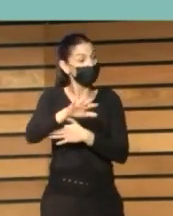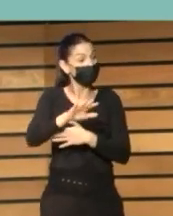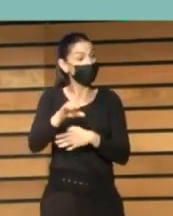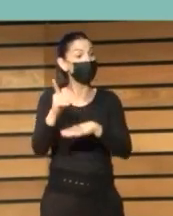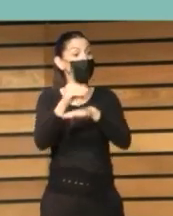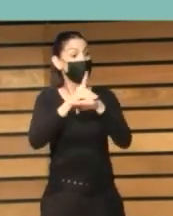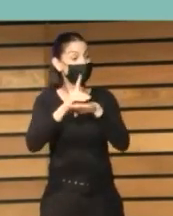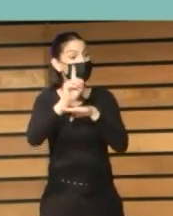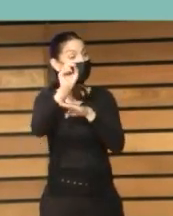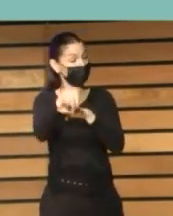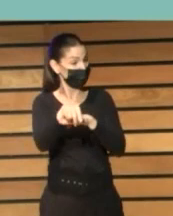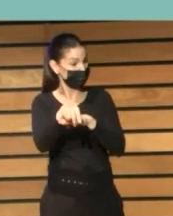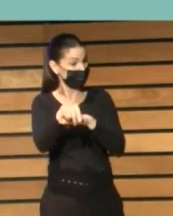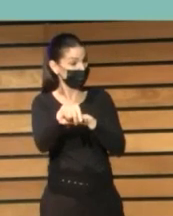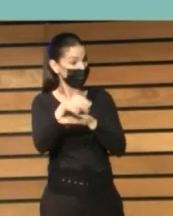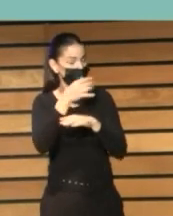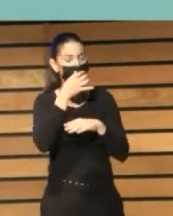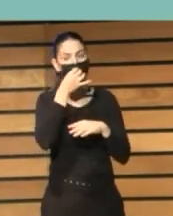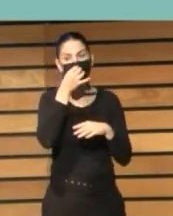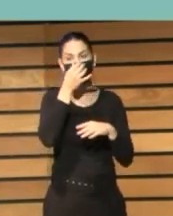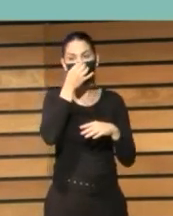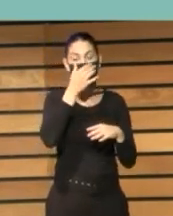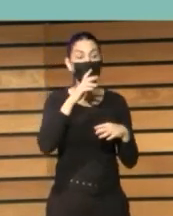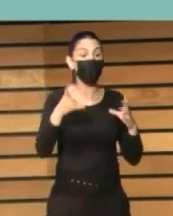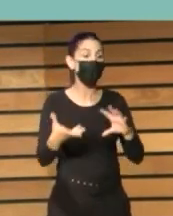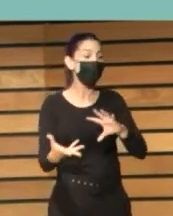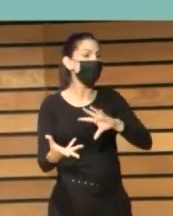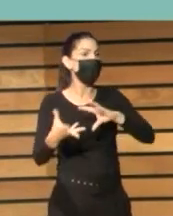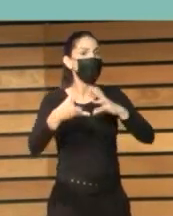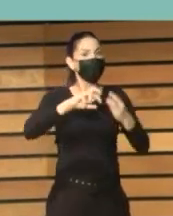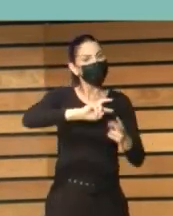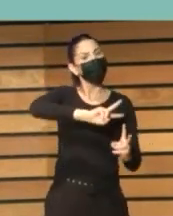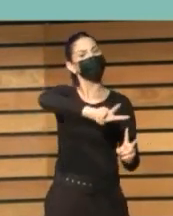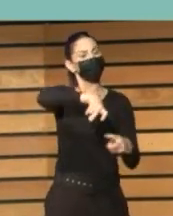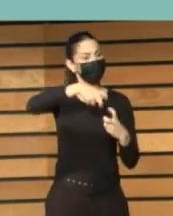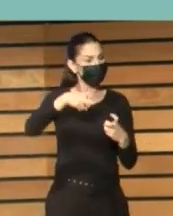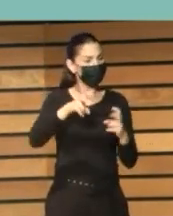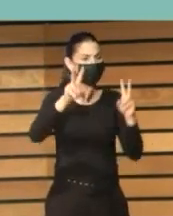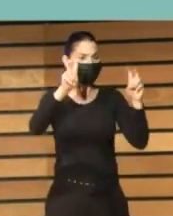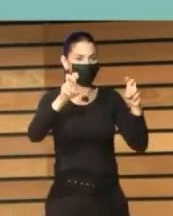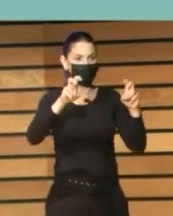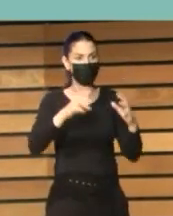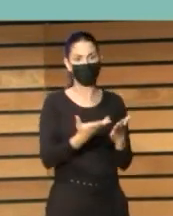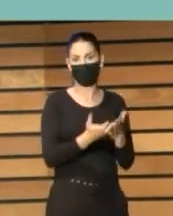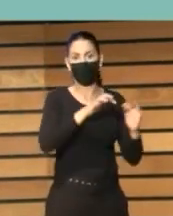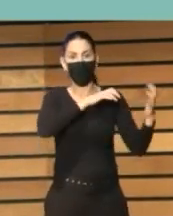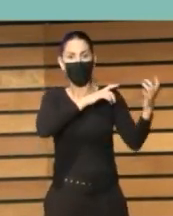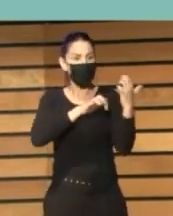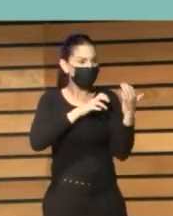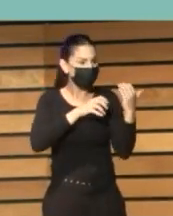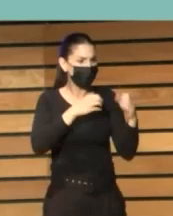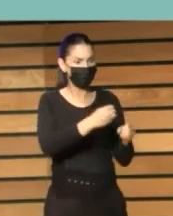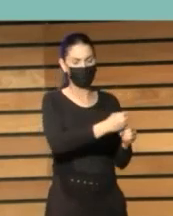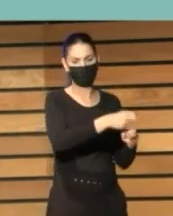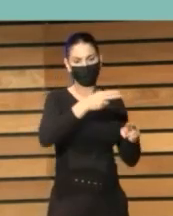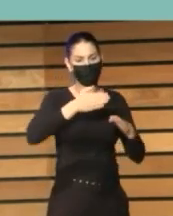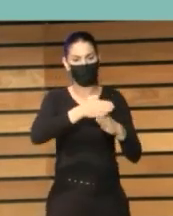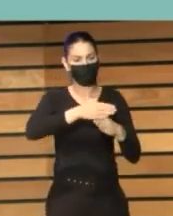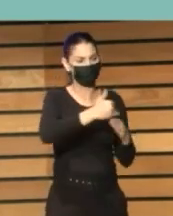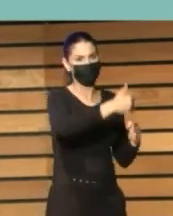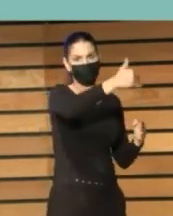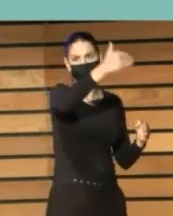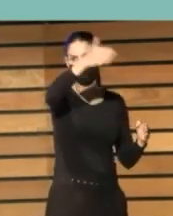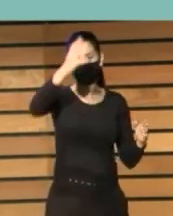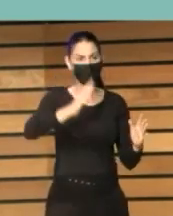es intentar, cuando sea necesario, reformar o adaptar espacios, dotarlos de mobiliario, de ordenadores, de tecnologías, de apoyo a la